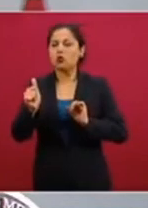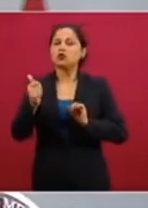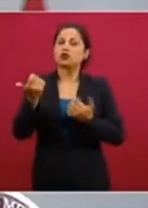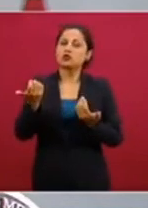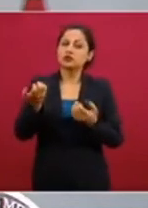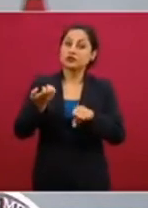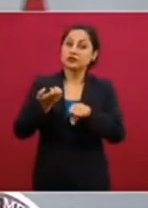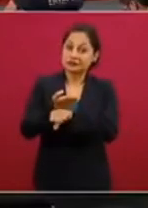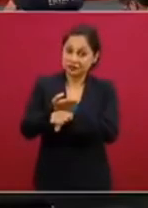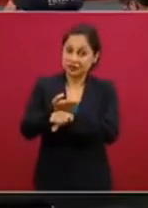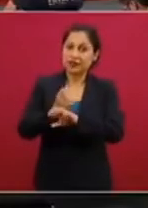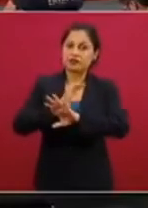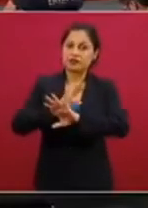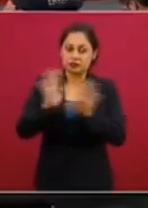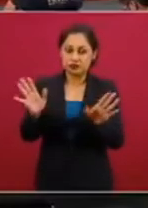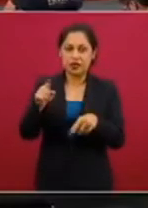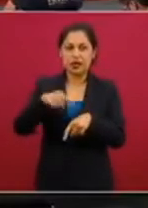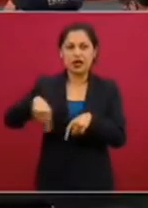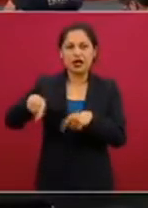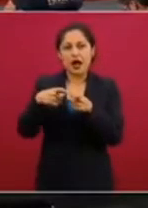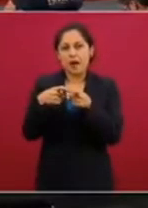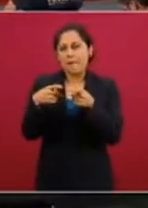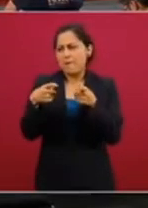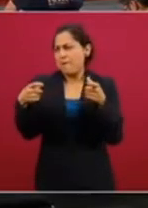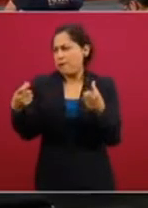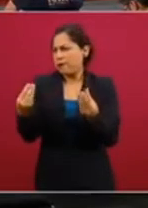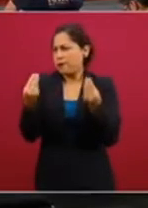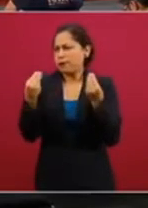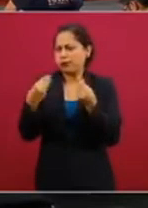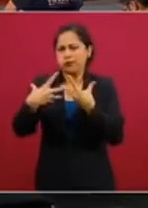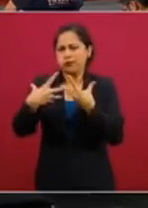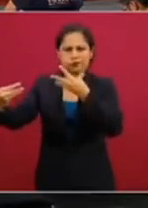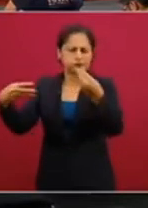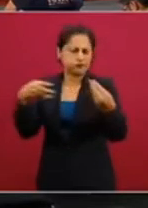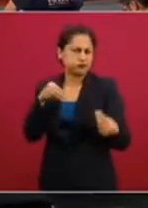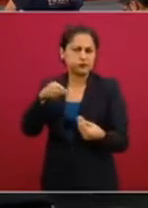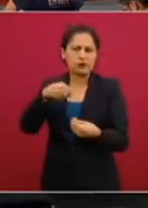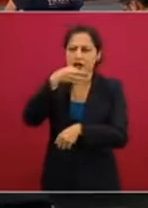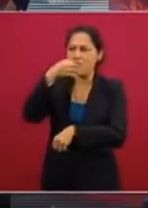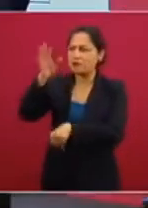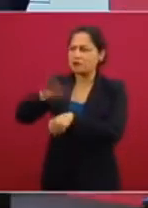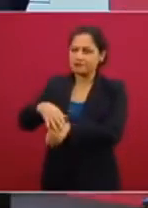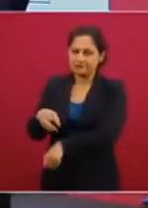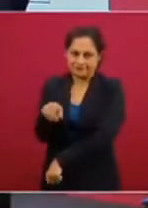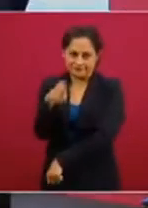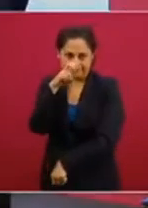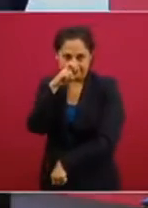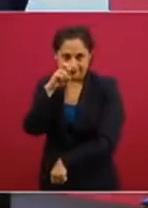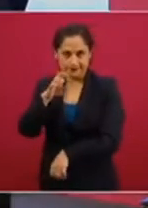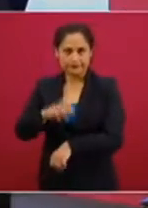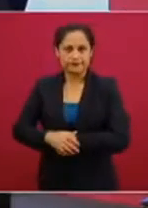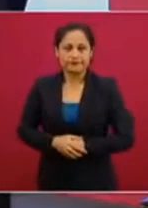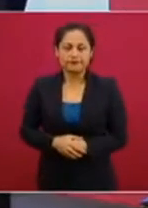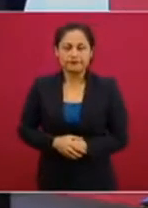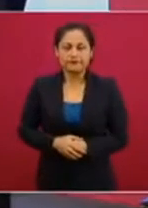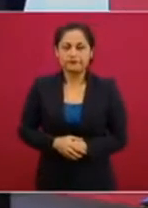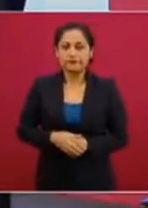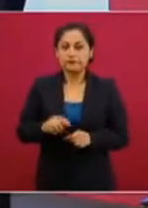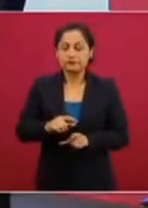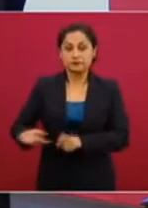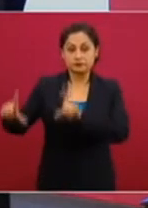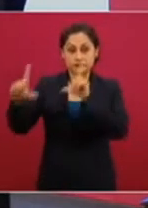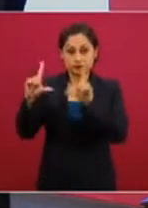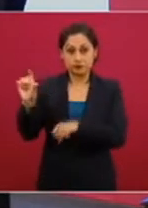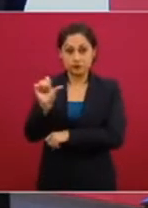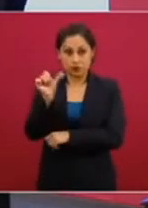ocurrir y ha estado ocurriendo en las principales regiones urbanas. La siguiente se ve otra